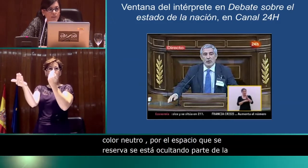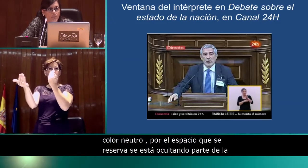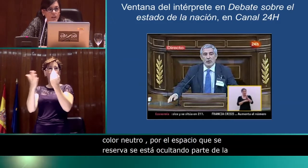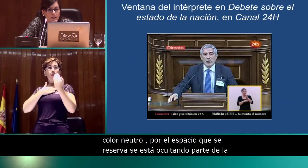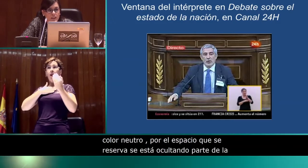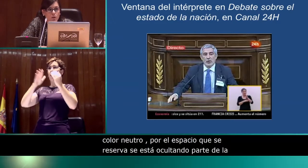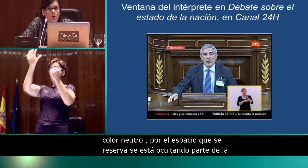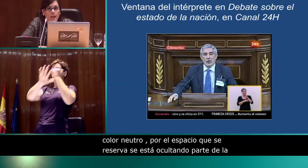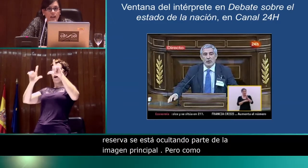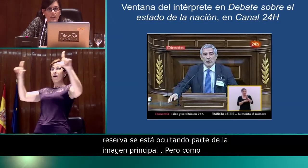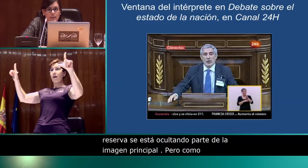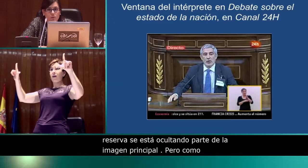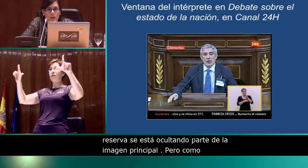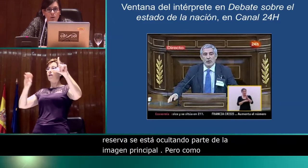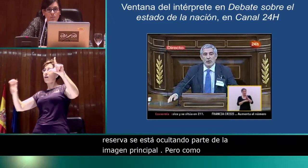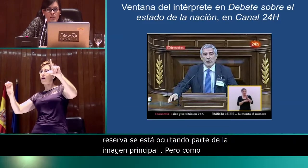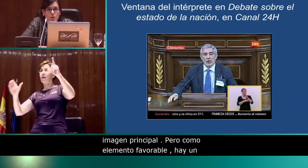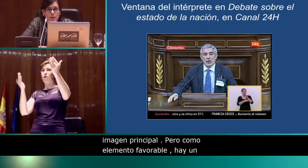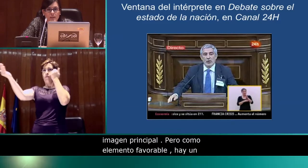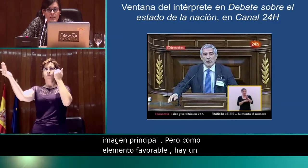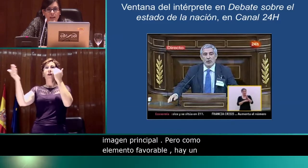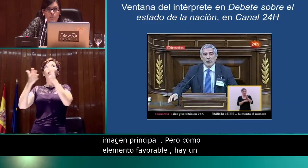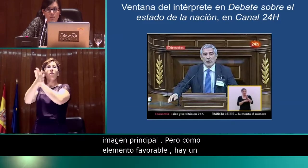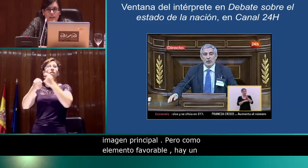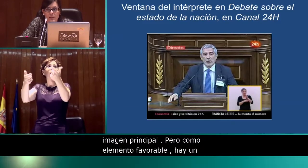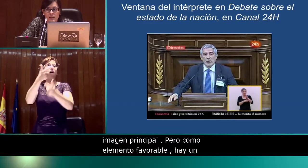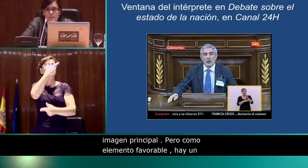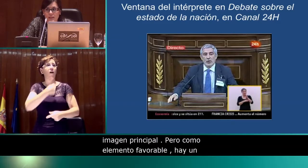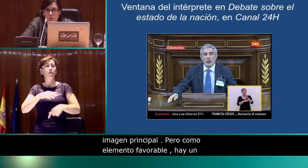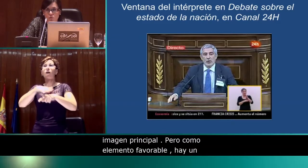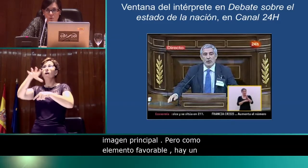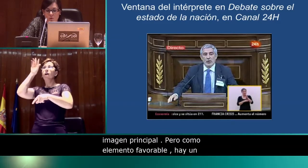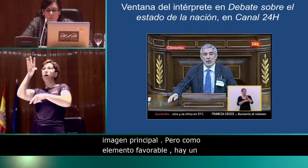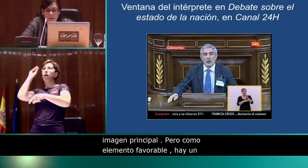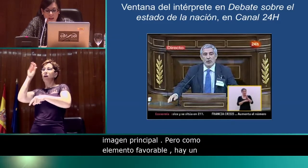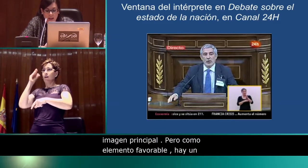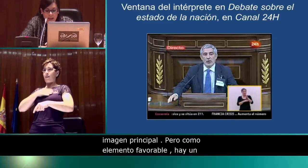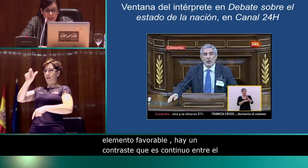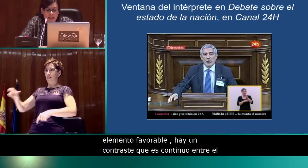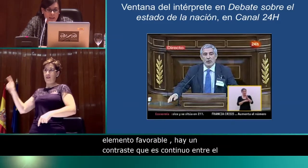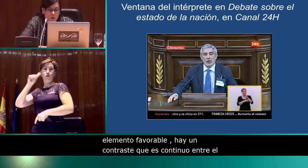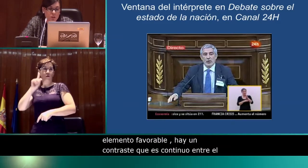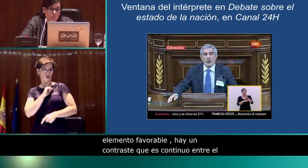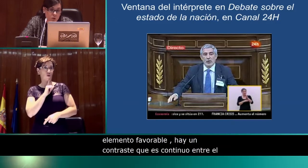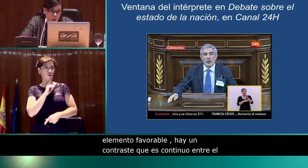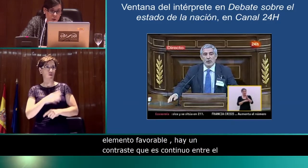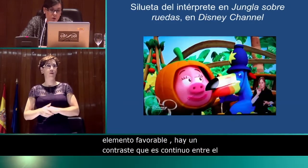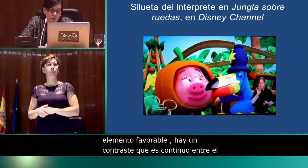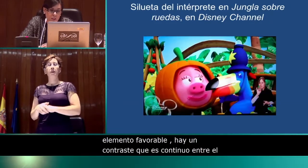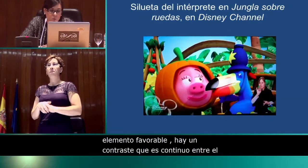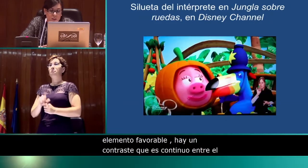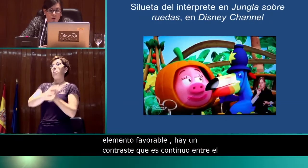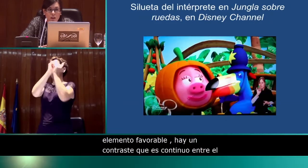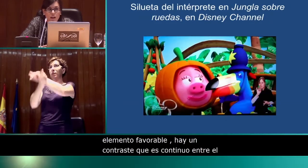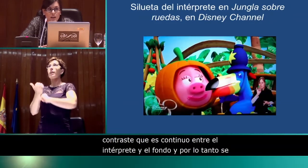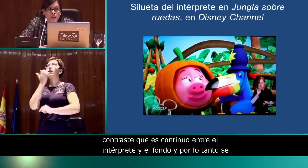se está favoreciendo la recepción y la comprensión del mensaje por parte del espectador sordo. En contraposición, lo que se